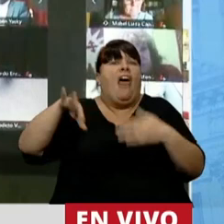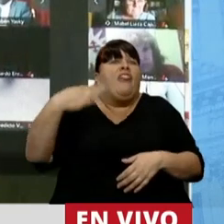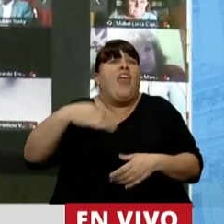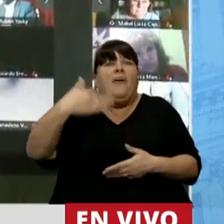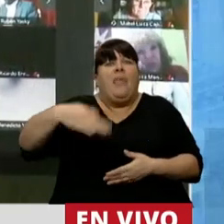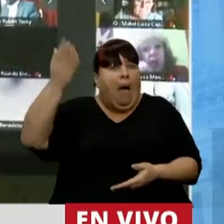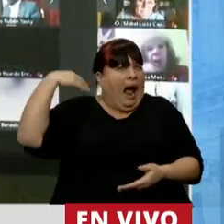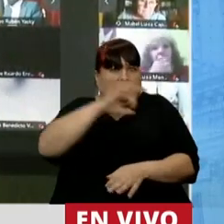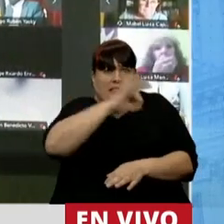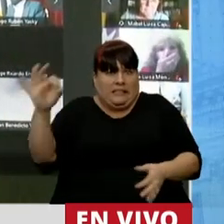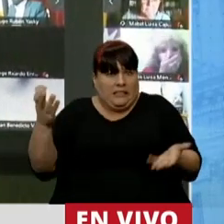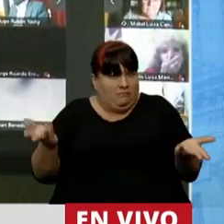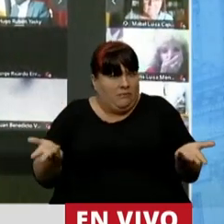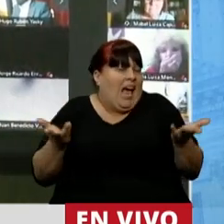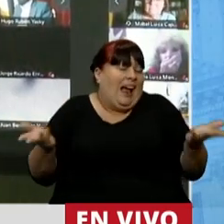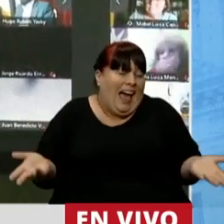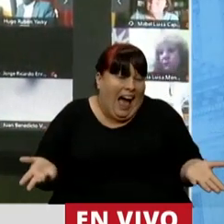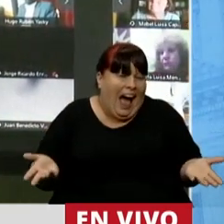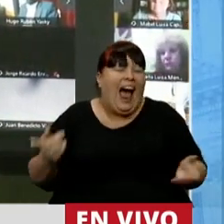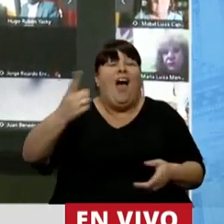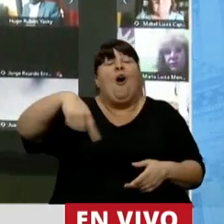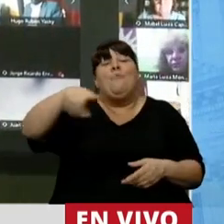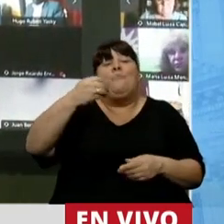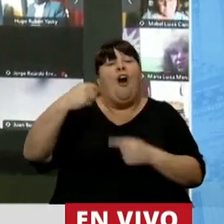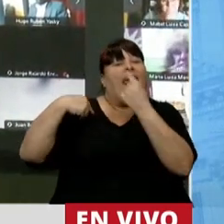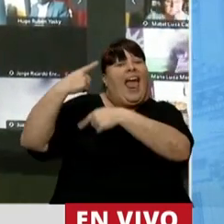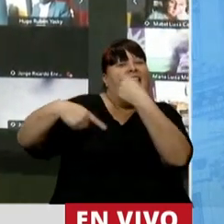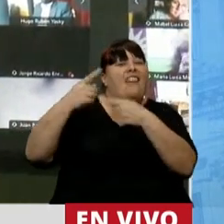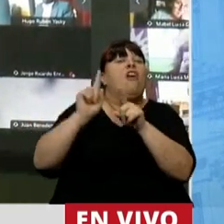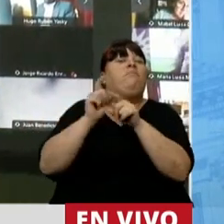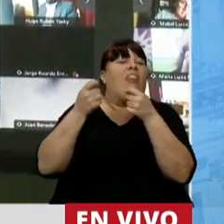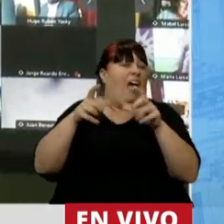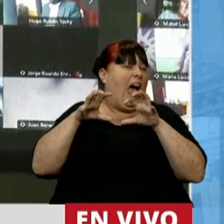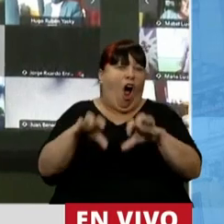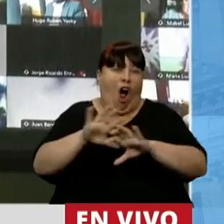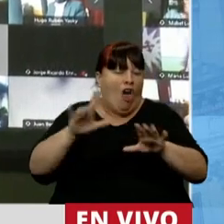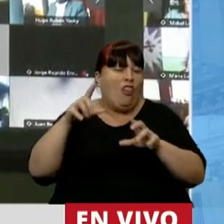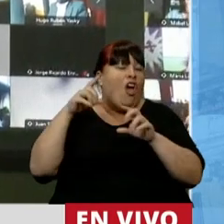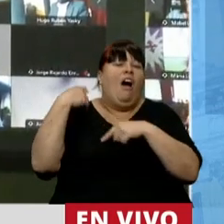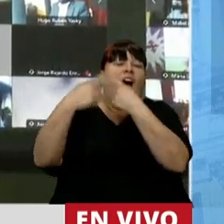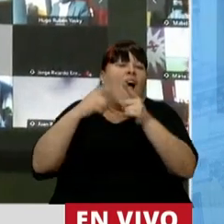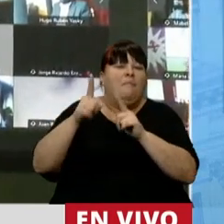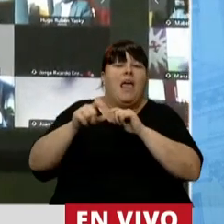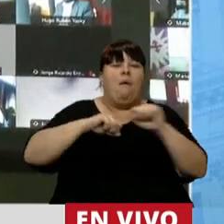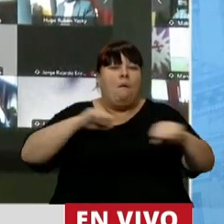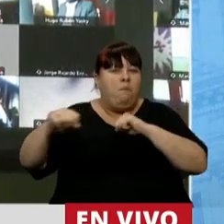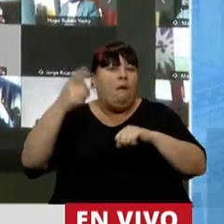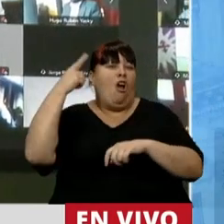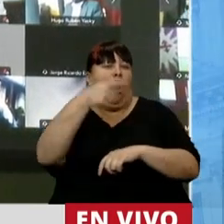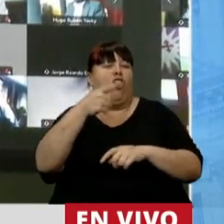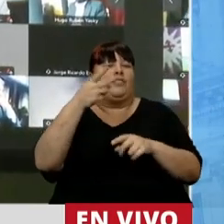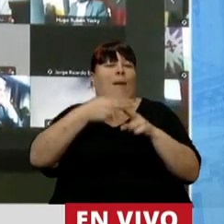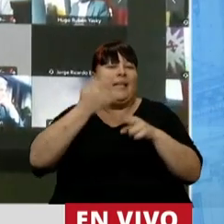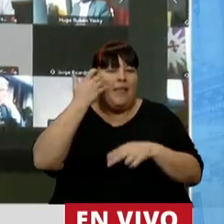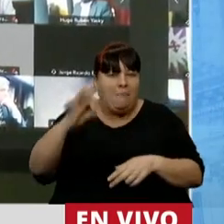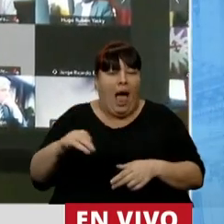que hay que hacer? Pero claro, como son los herederos del odio, los herederos de los que bombardearon Plaza de Mayo,